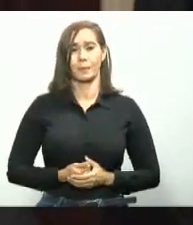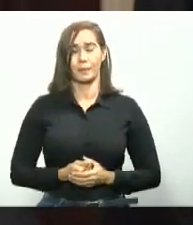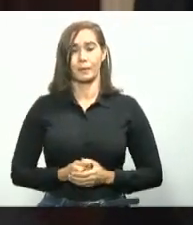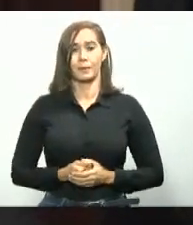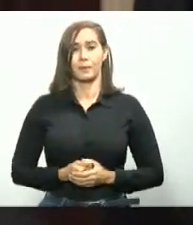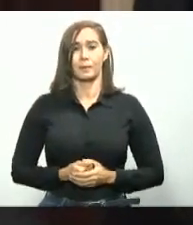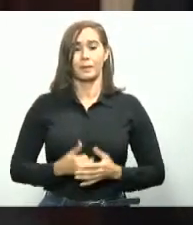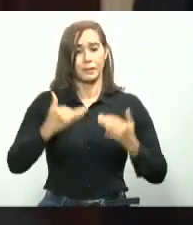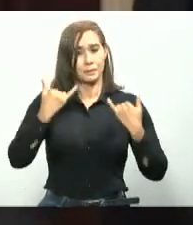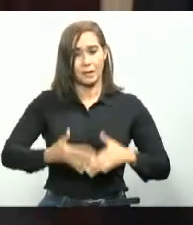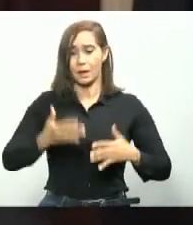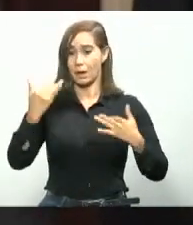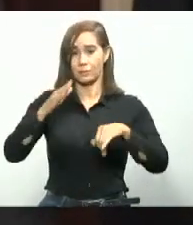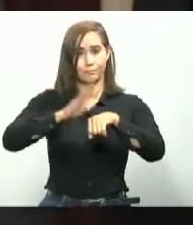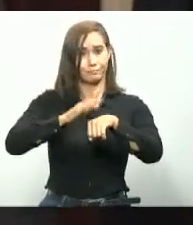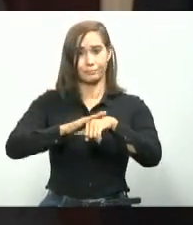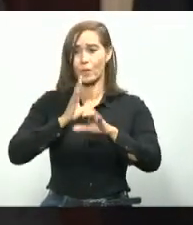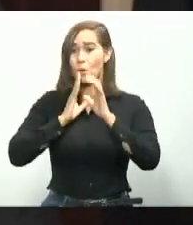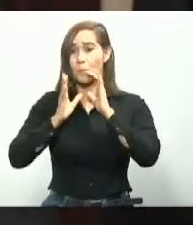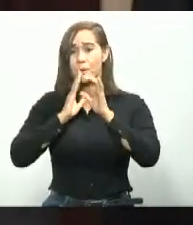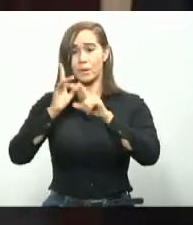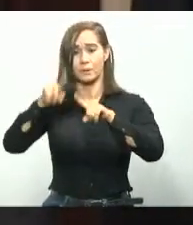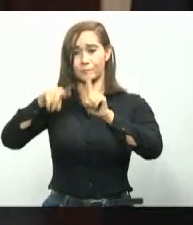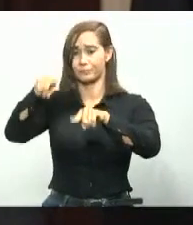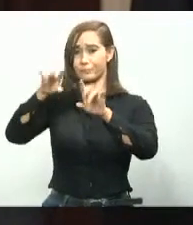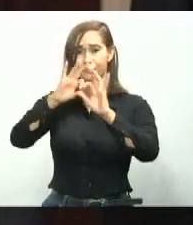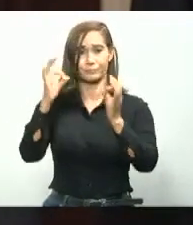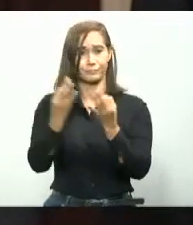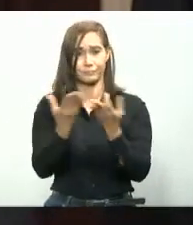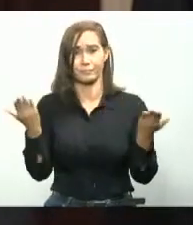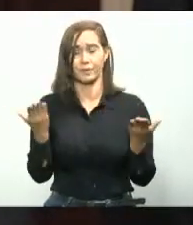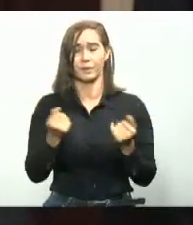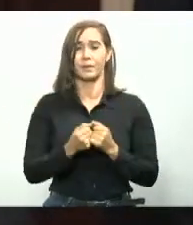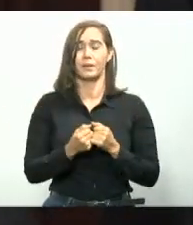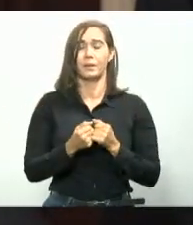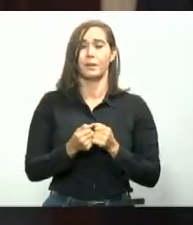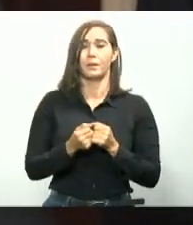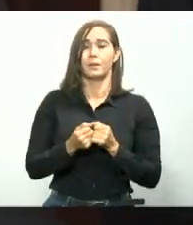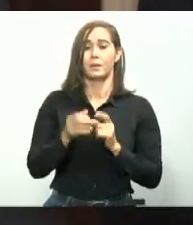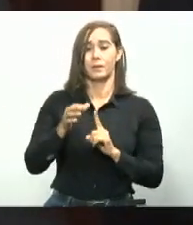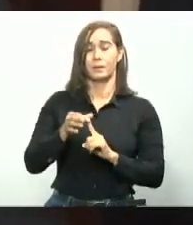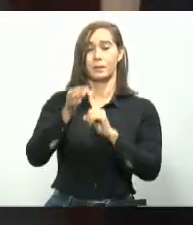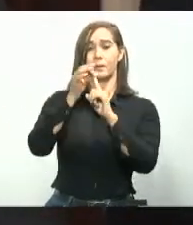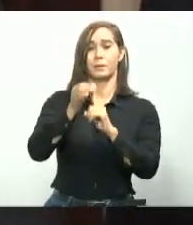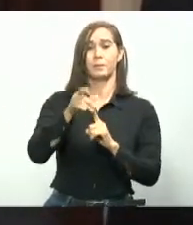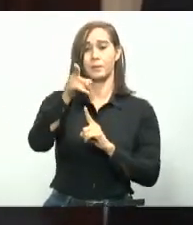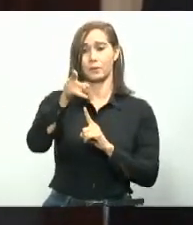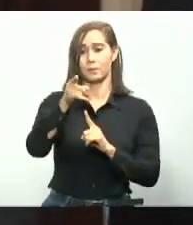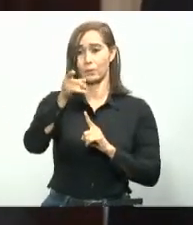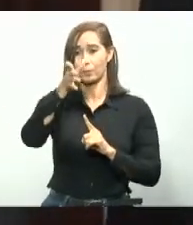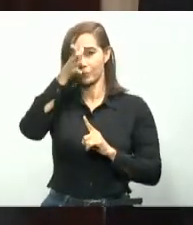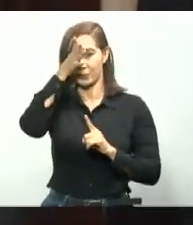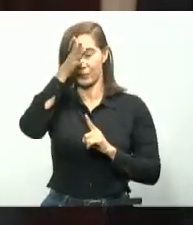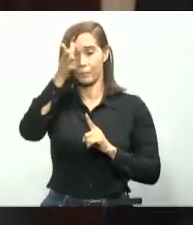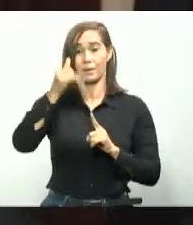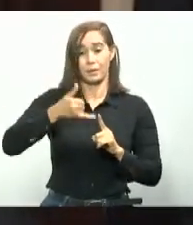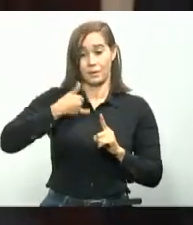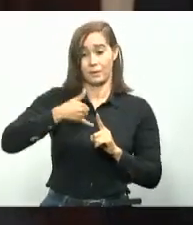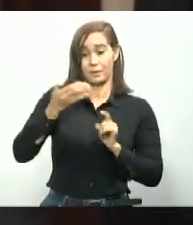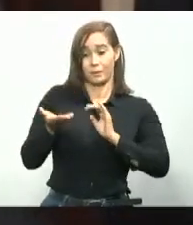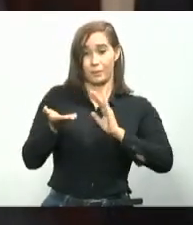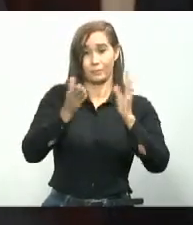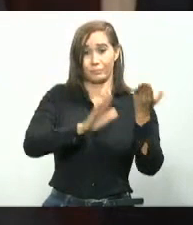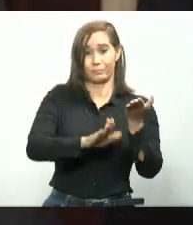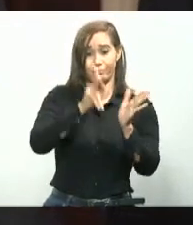Ya me he comunicado con algunos de sus familiares, especialmente con don Eusebio, el padre del joven Joel, para expresarle